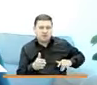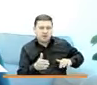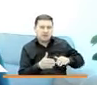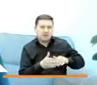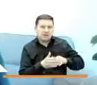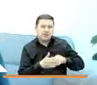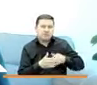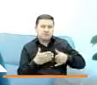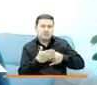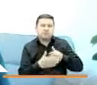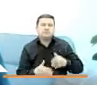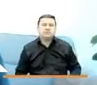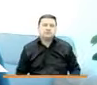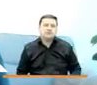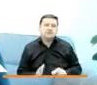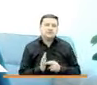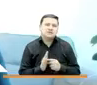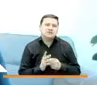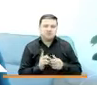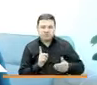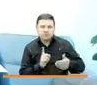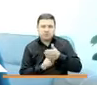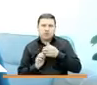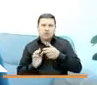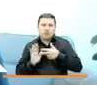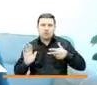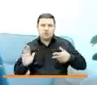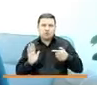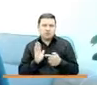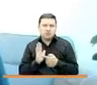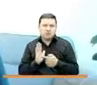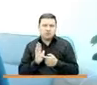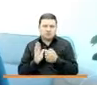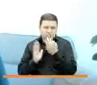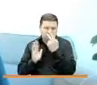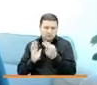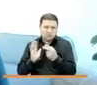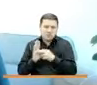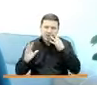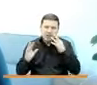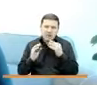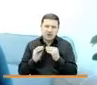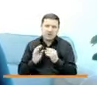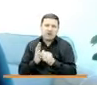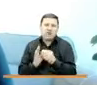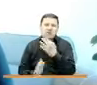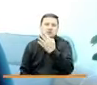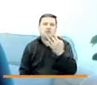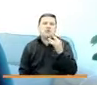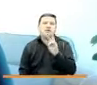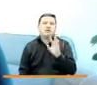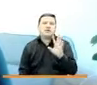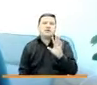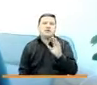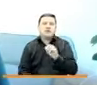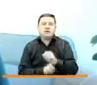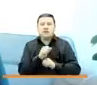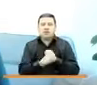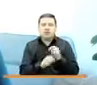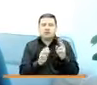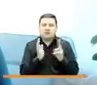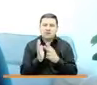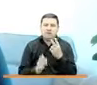Nación. Es decir, tiene protección constitucional. Esto lo podemos ver en el Acuerdo 425 de 2020